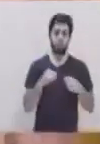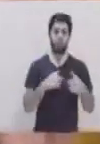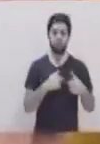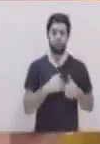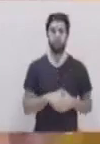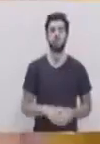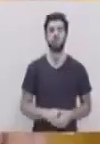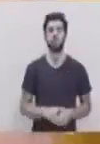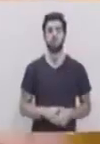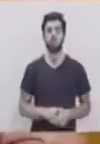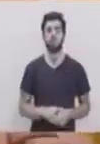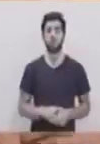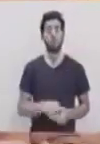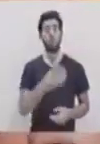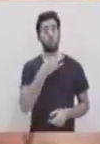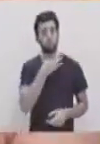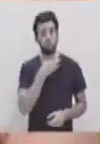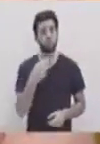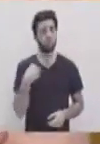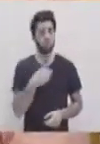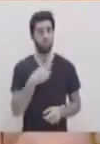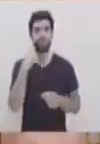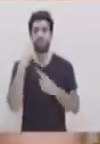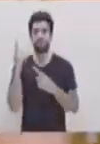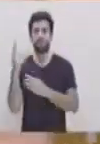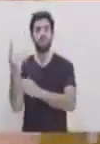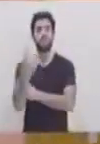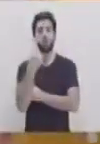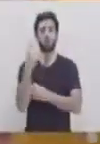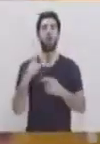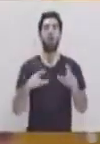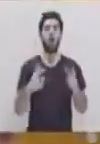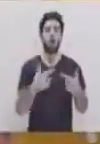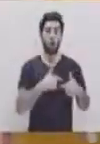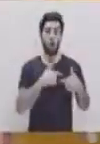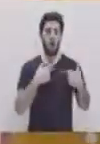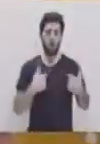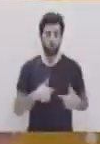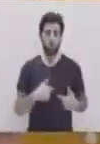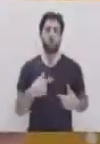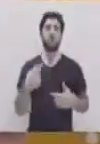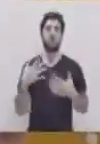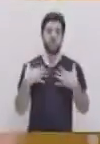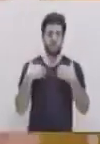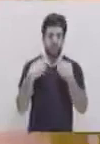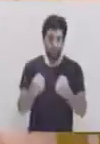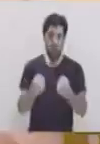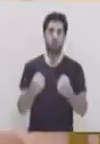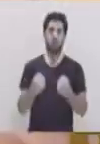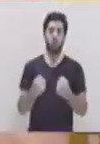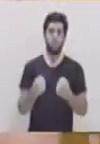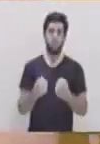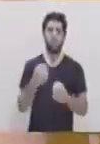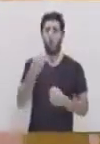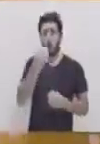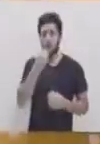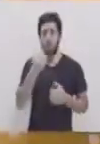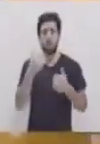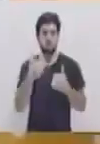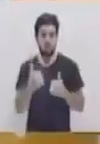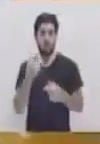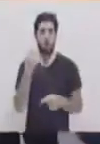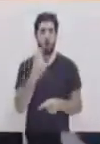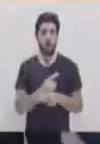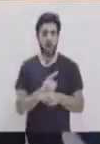Y ahorita podemos ver la importancia de tener un corazón sano, de mantenernos comiendo balanceadamente, de hacer